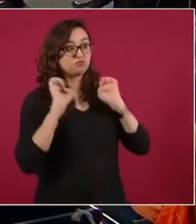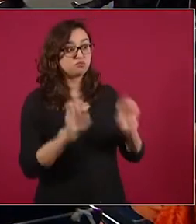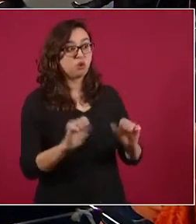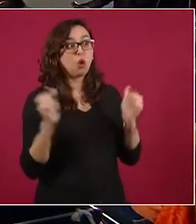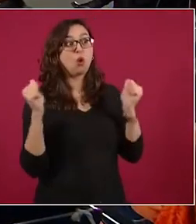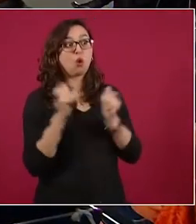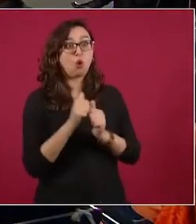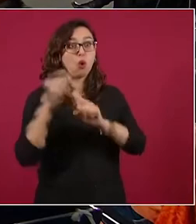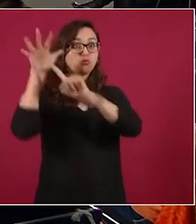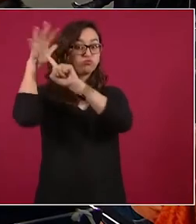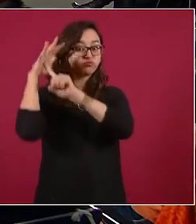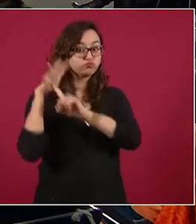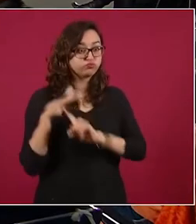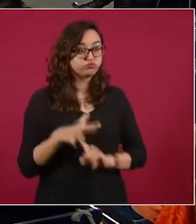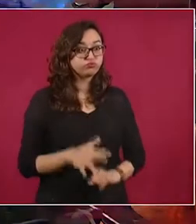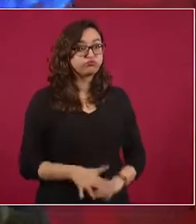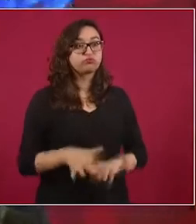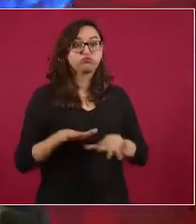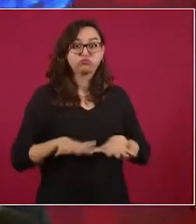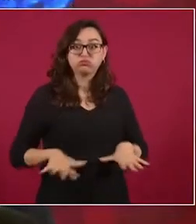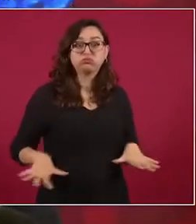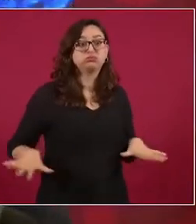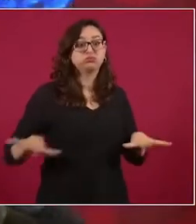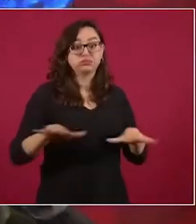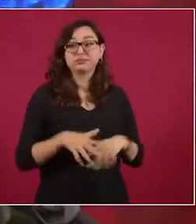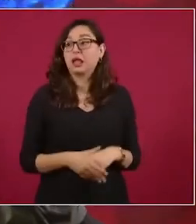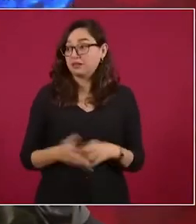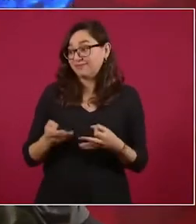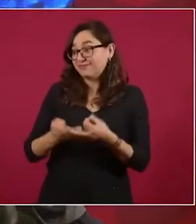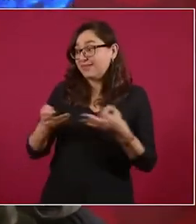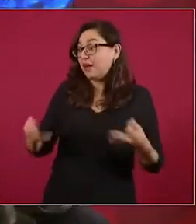aterrizaje, en la reserva.